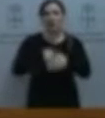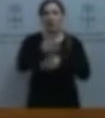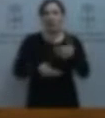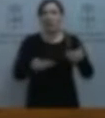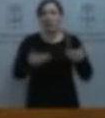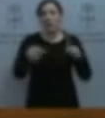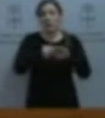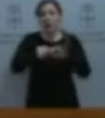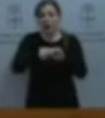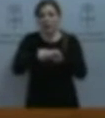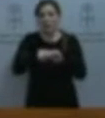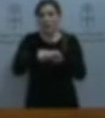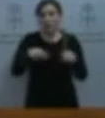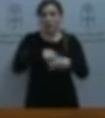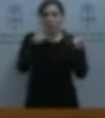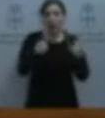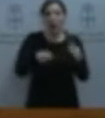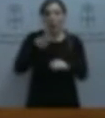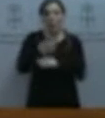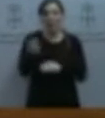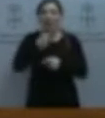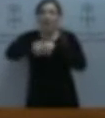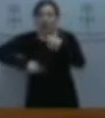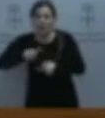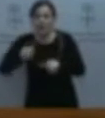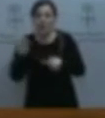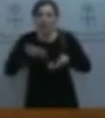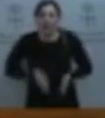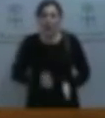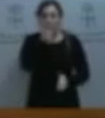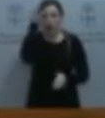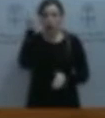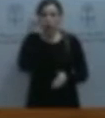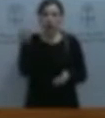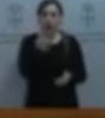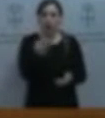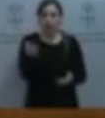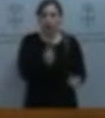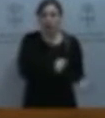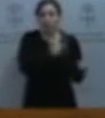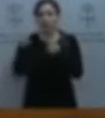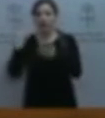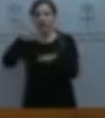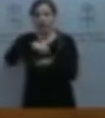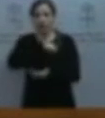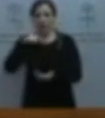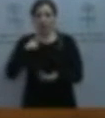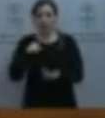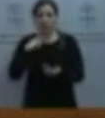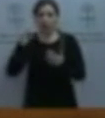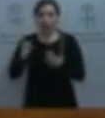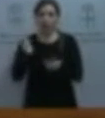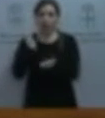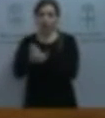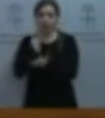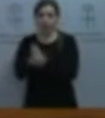plazas en la pública, que está obligando a las familias a llevar a sus hijos e hijas a centros privados pagados con dinero